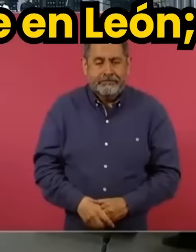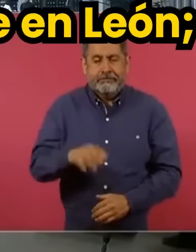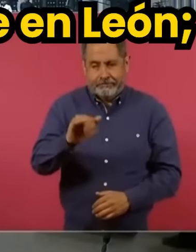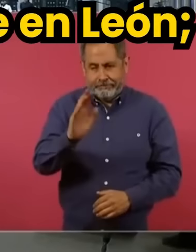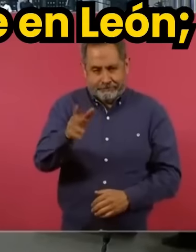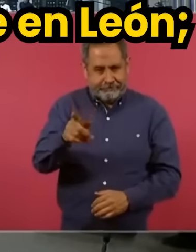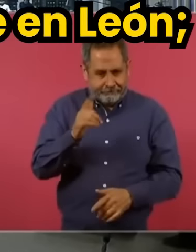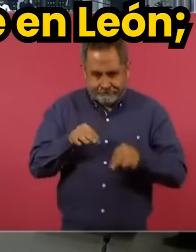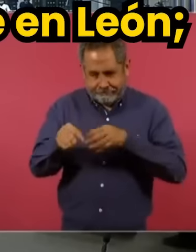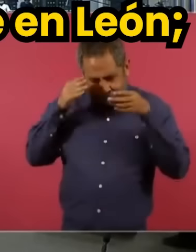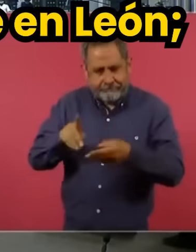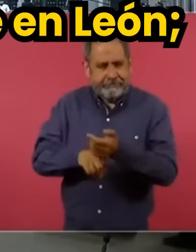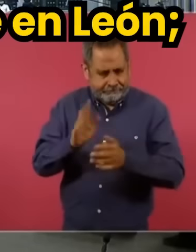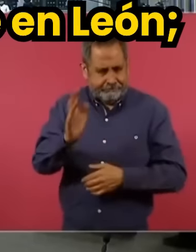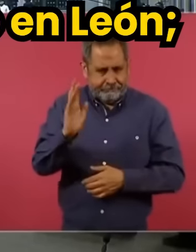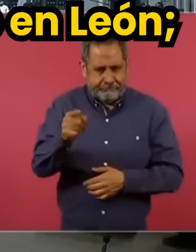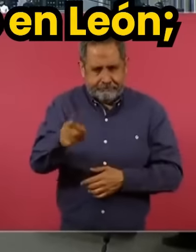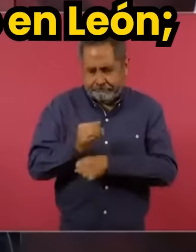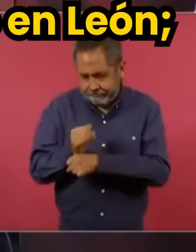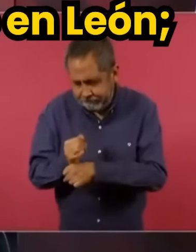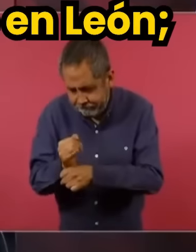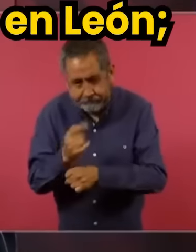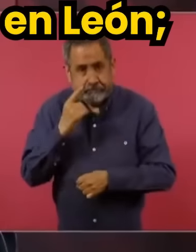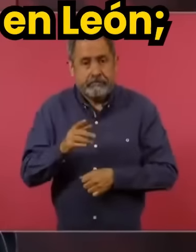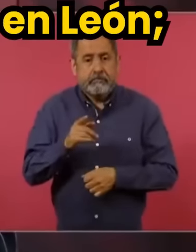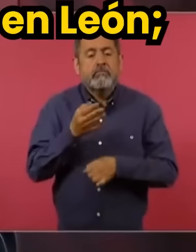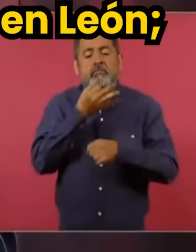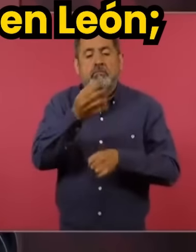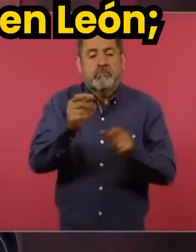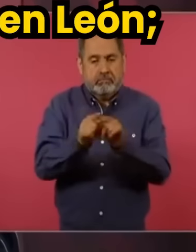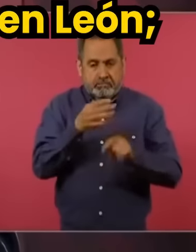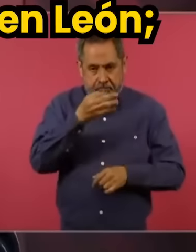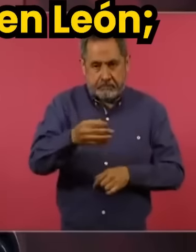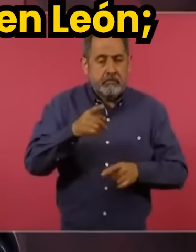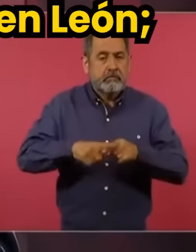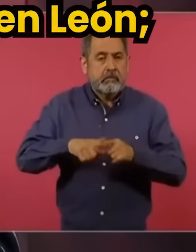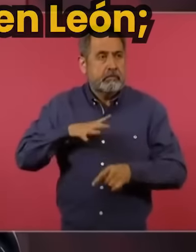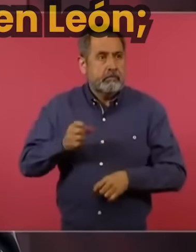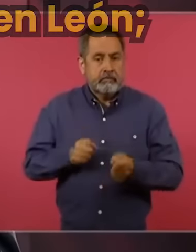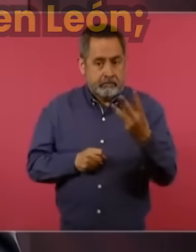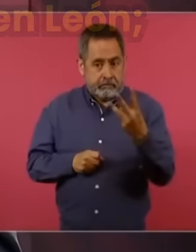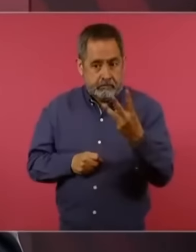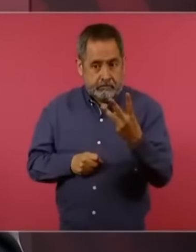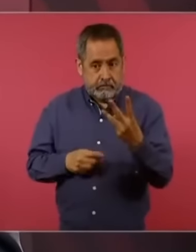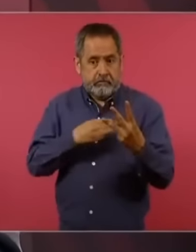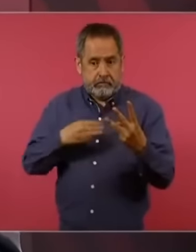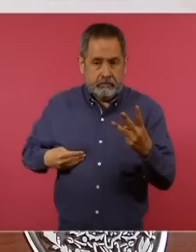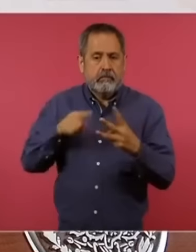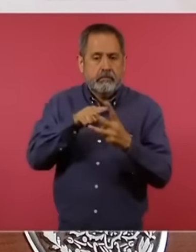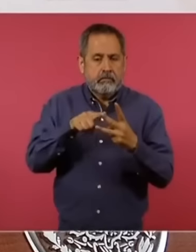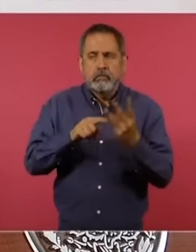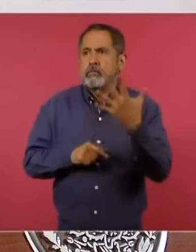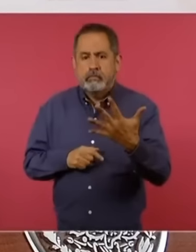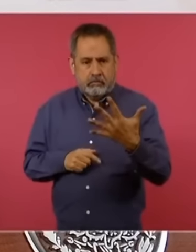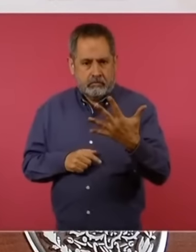Sí, ya se está trabajando en la investigación. Les puedo adelantar que hay tres miembros de la…